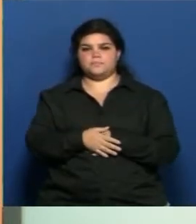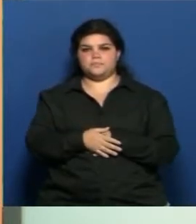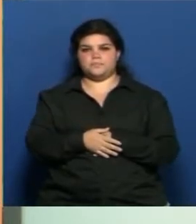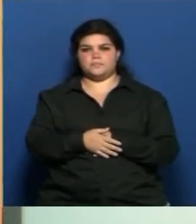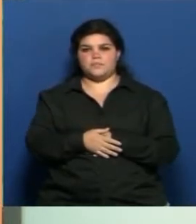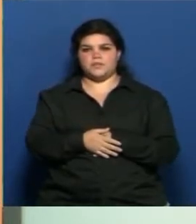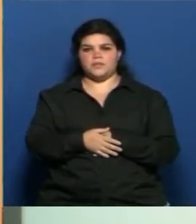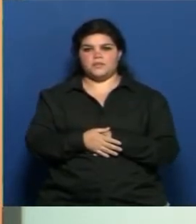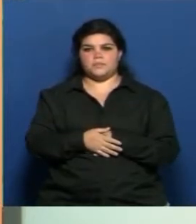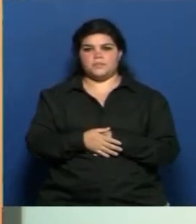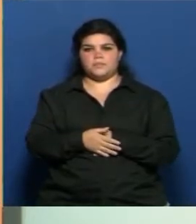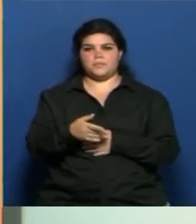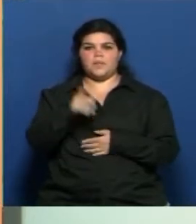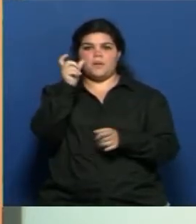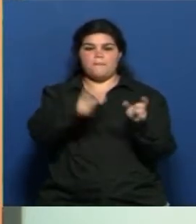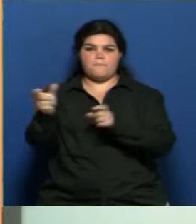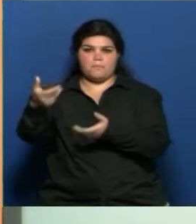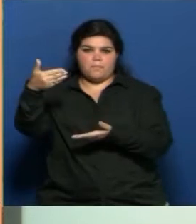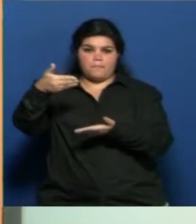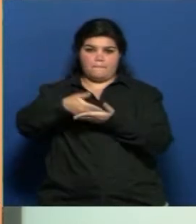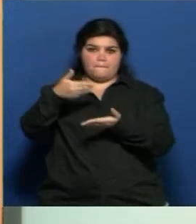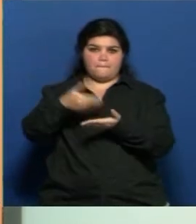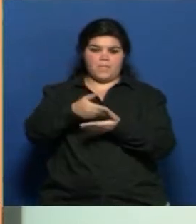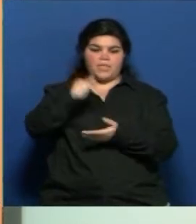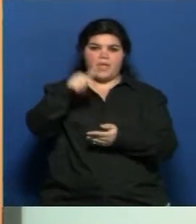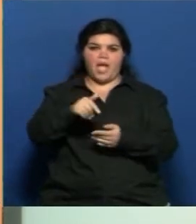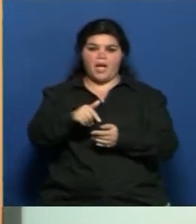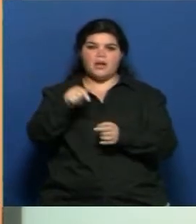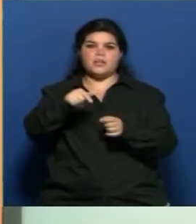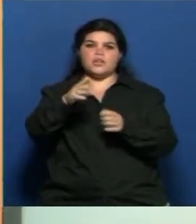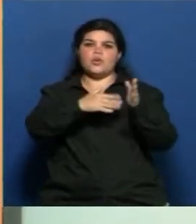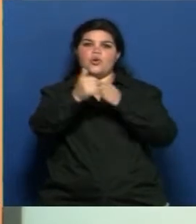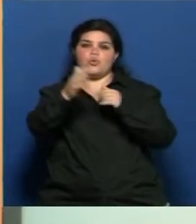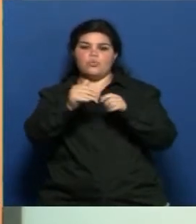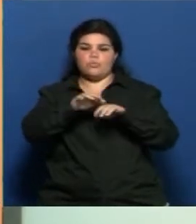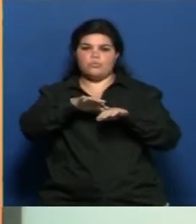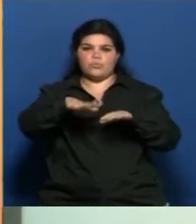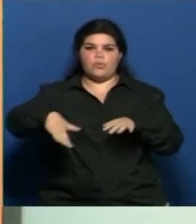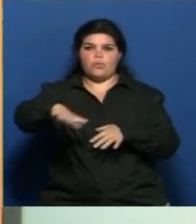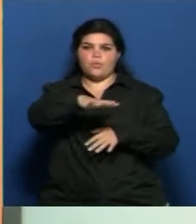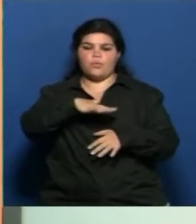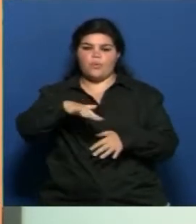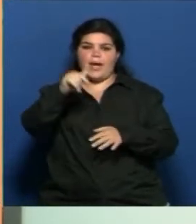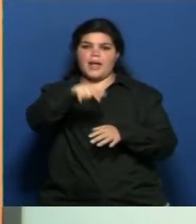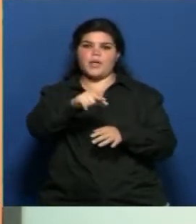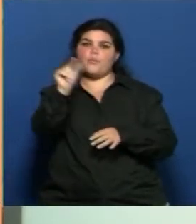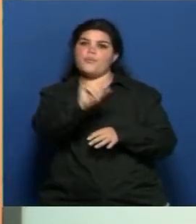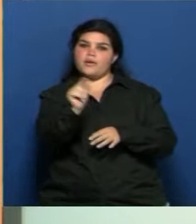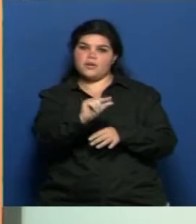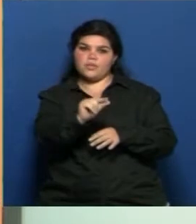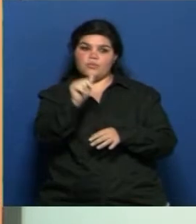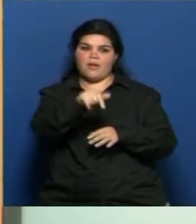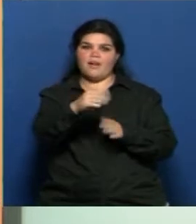actúa avanzando sobre tierras que resultan, entre comillas, mucho más económicas.